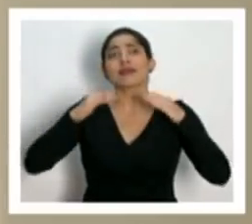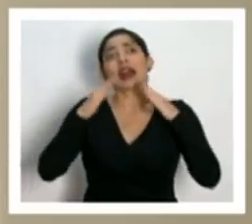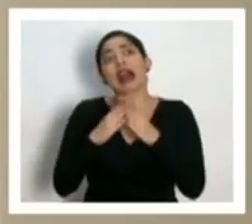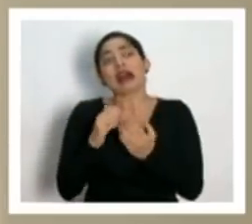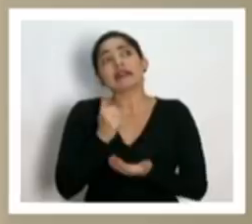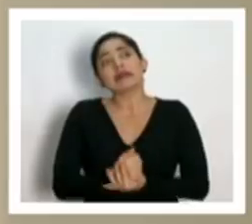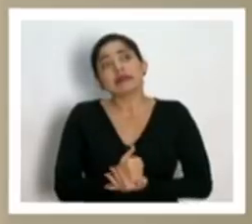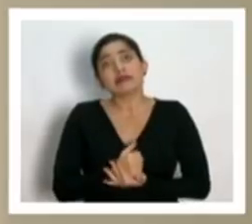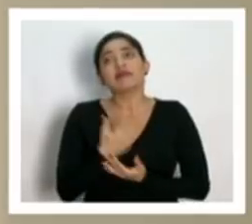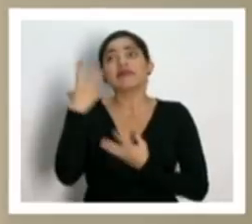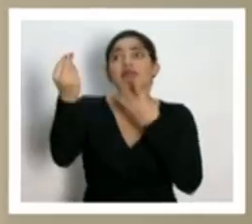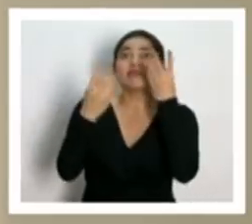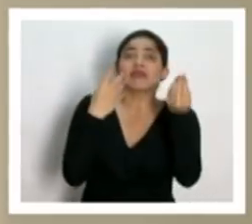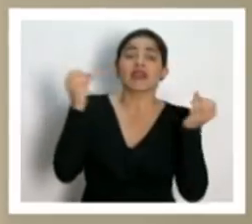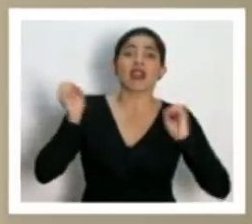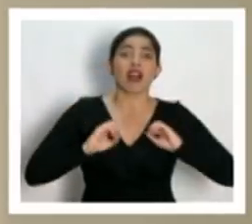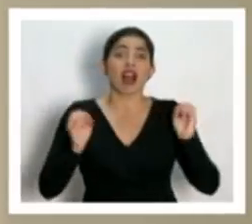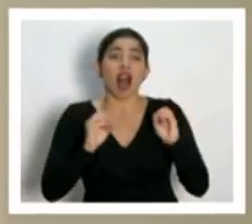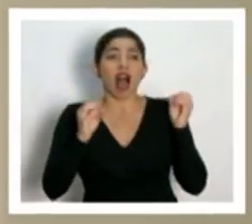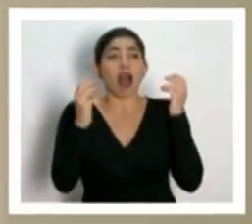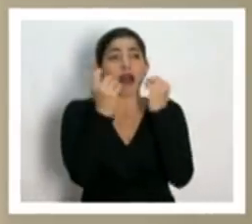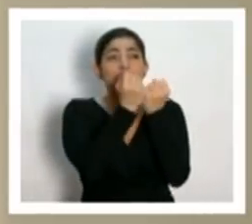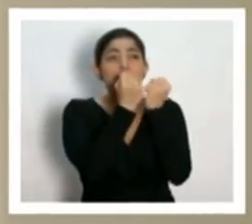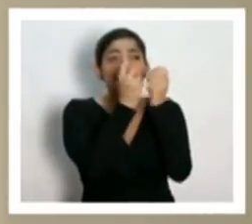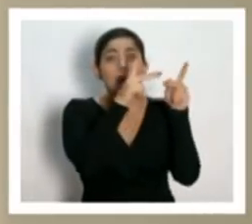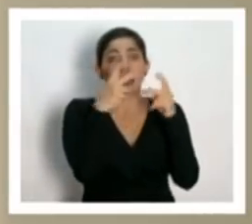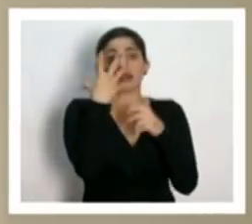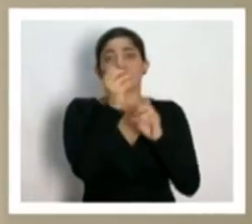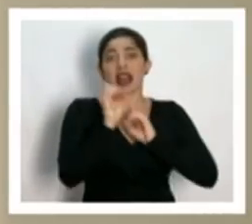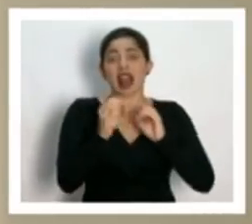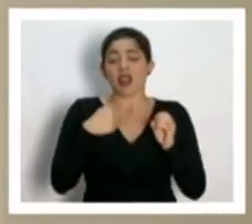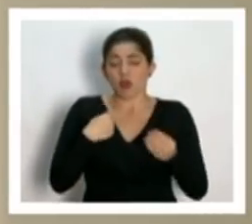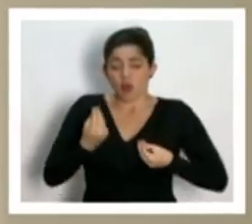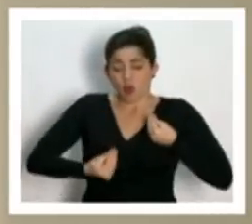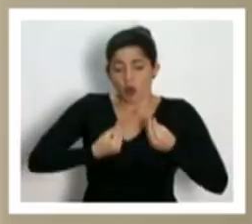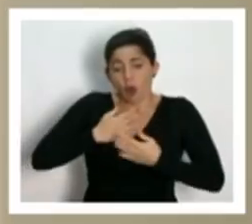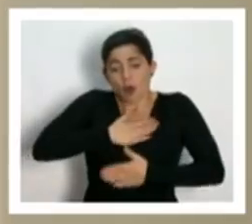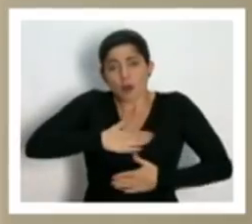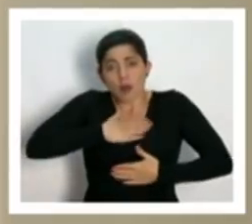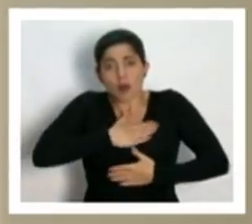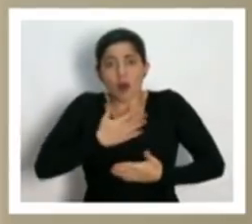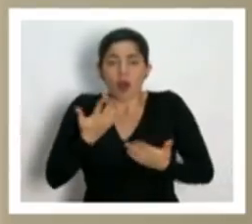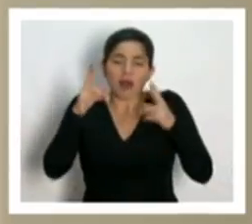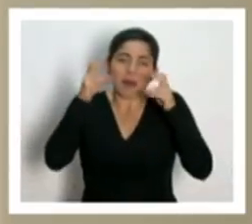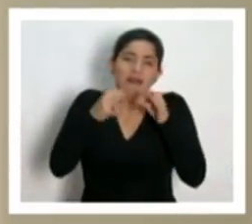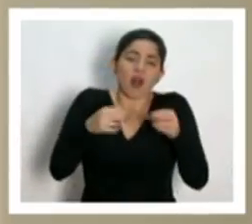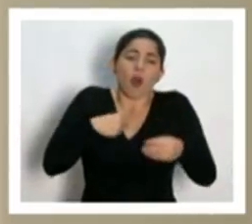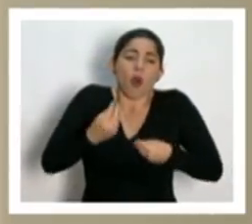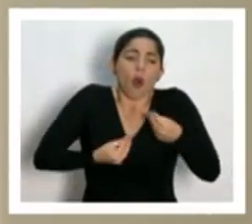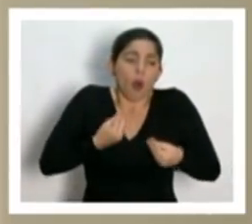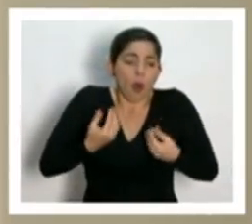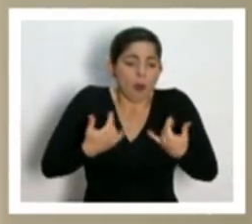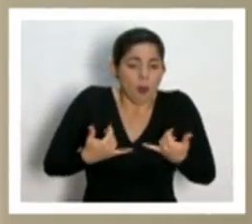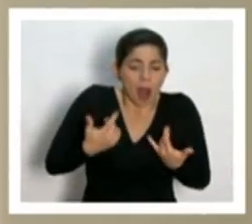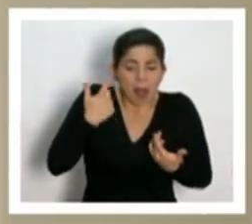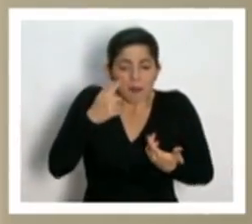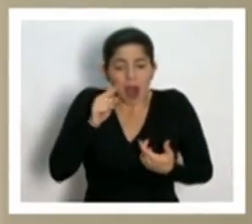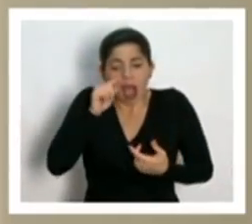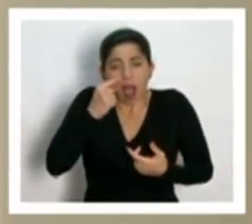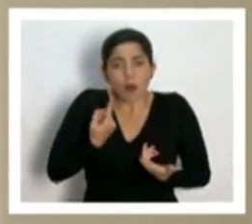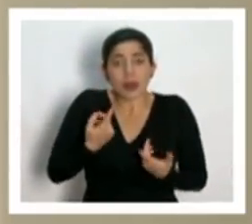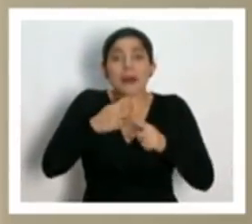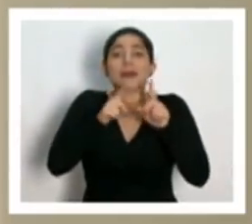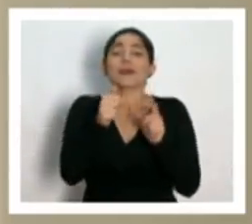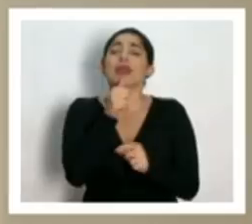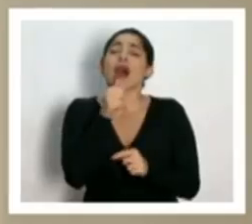lugares públicos, conglomerados, y que hay que ver cómo no la jugamos, como decimos nosotros, con el aburrimiento. Pero en el